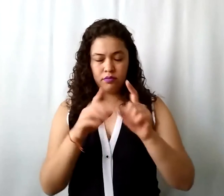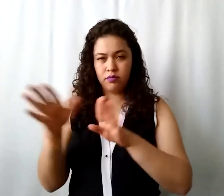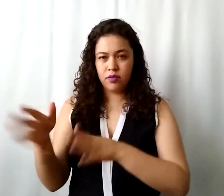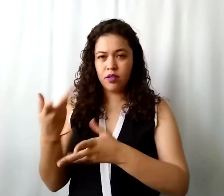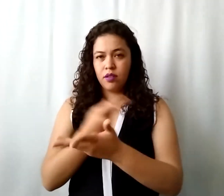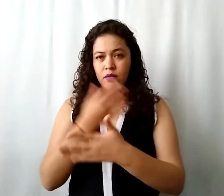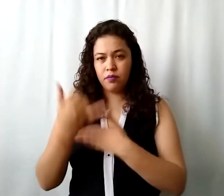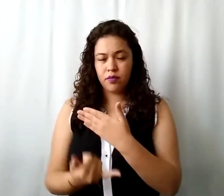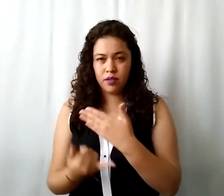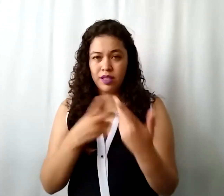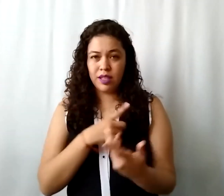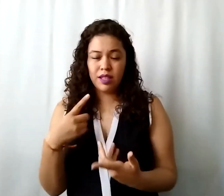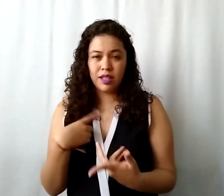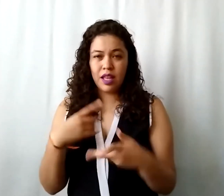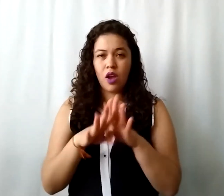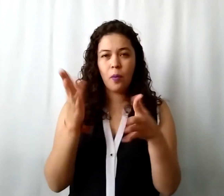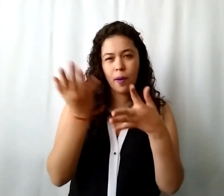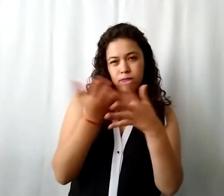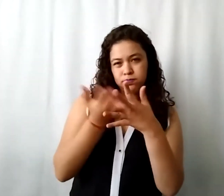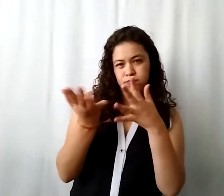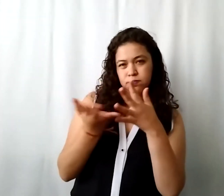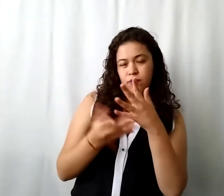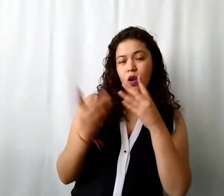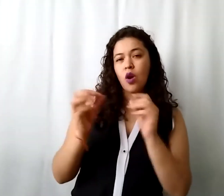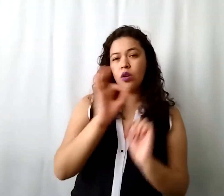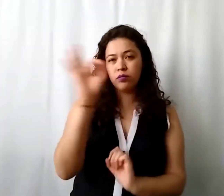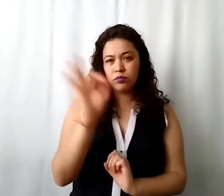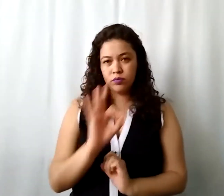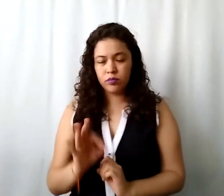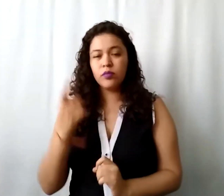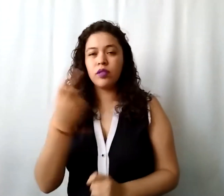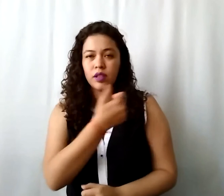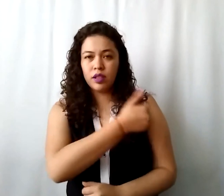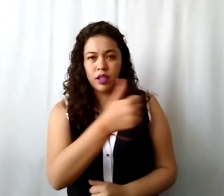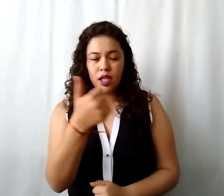¿deberá prorratear o asignar un porcentaje a cada uno según la actividad?